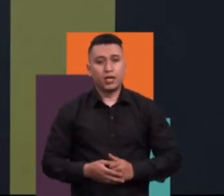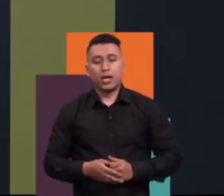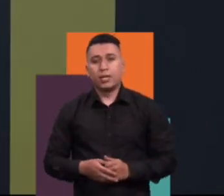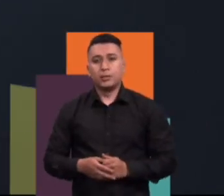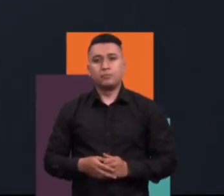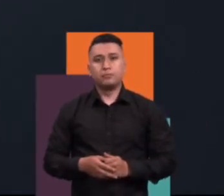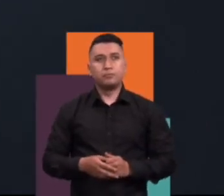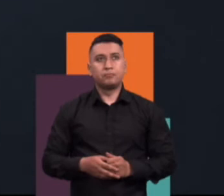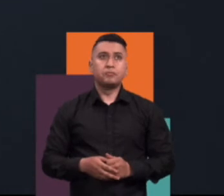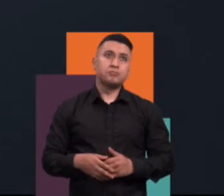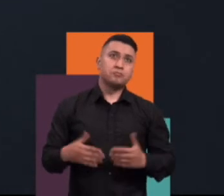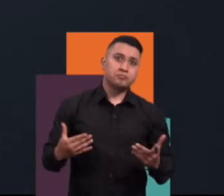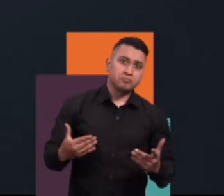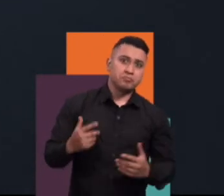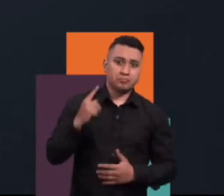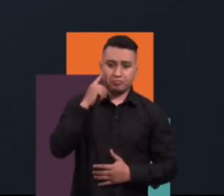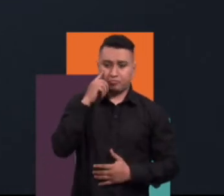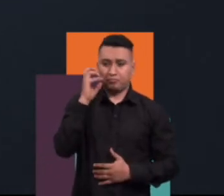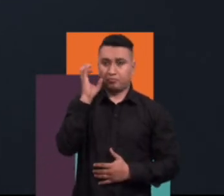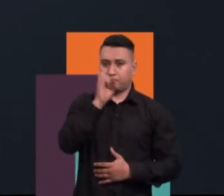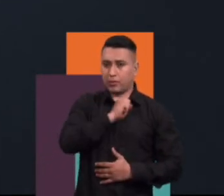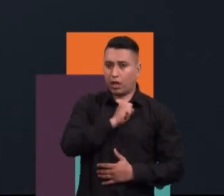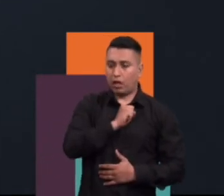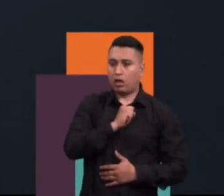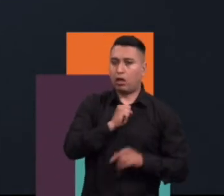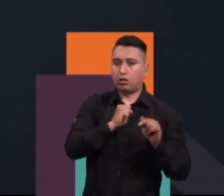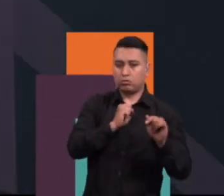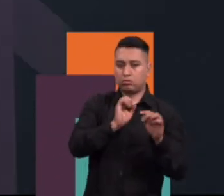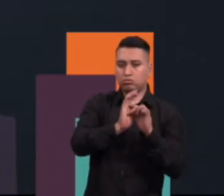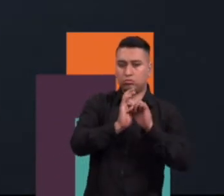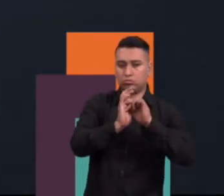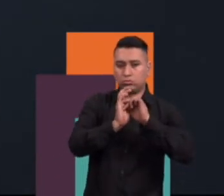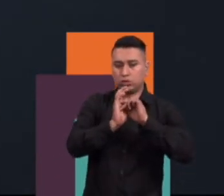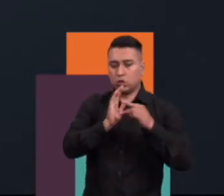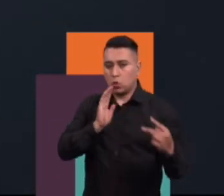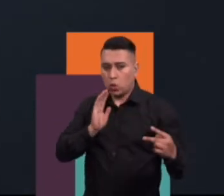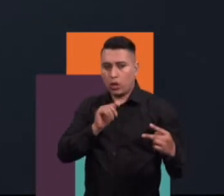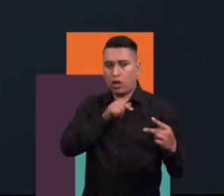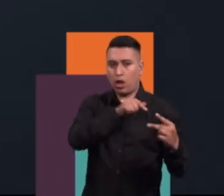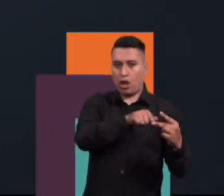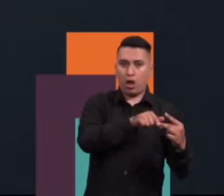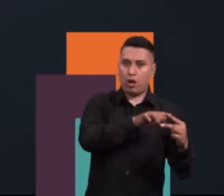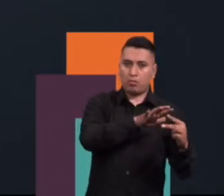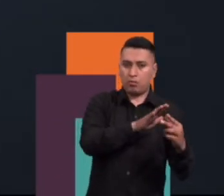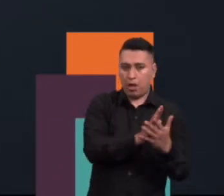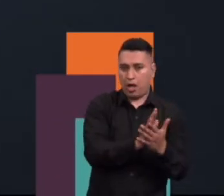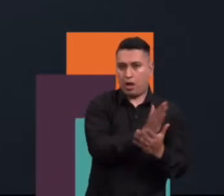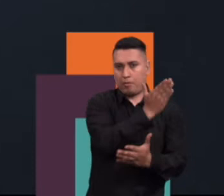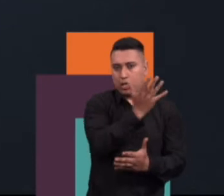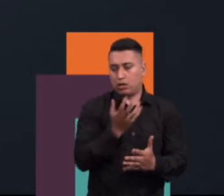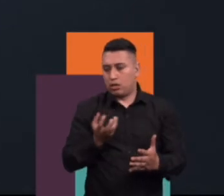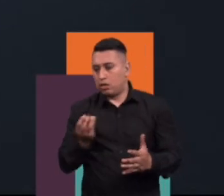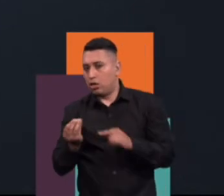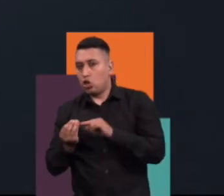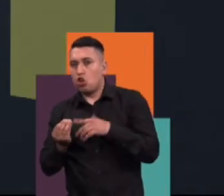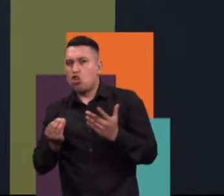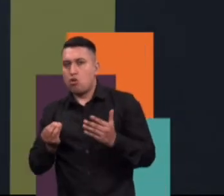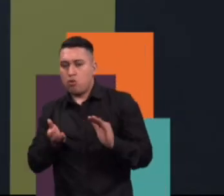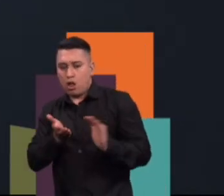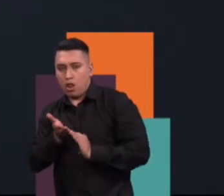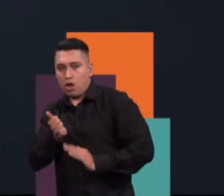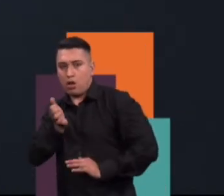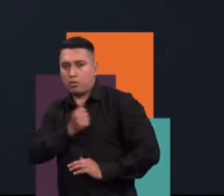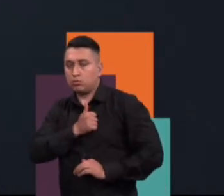muchas fortalezas o debilidades de los equipos para definir estrategias, para tener capacidad de adaptación frente